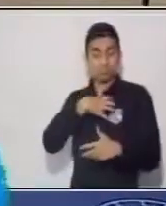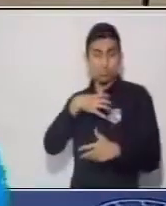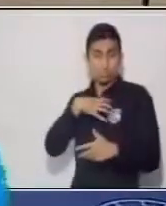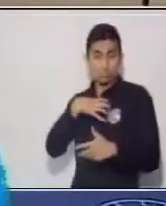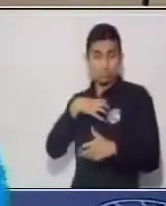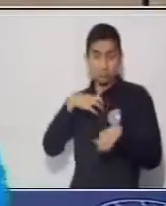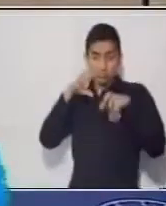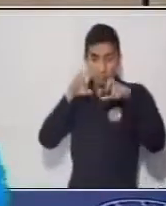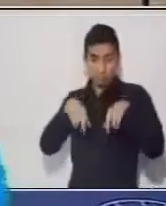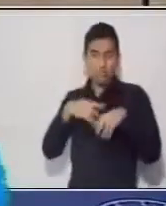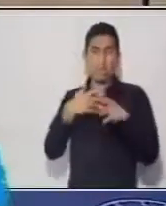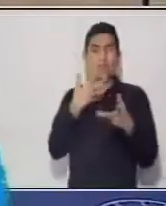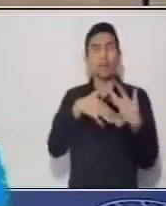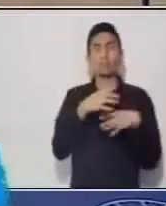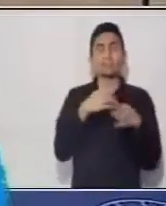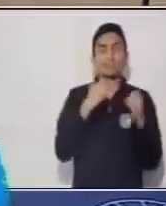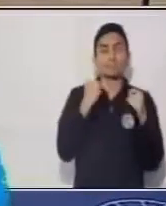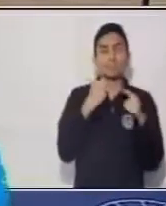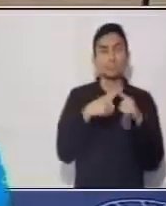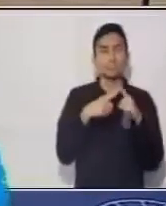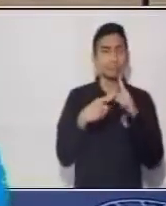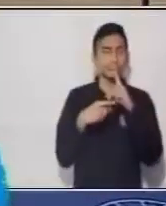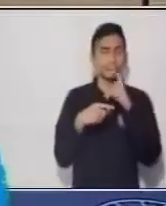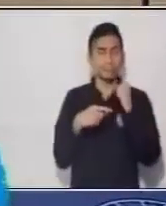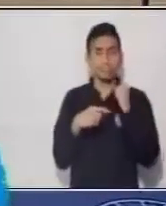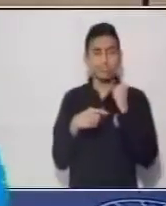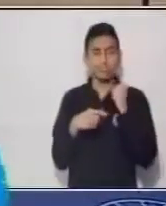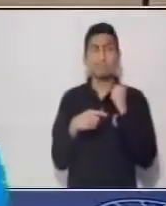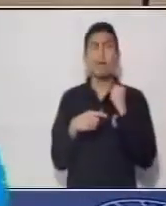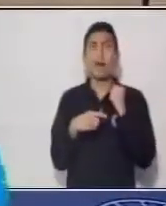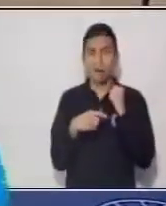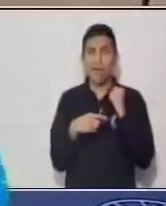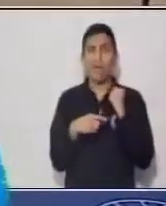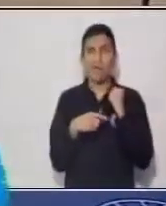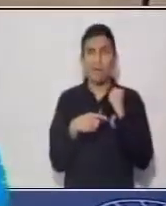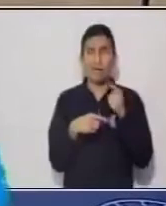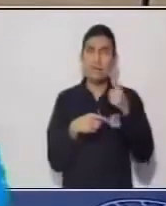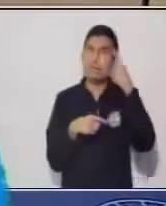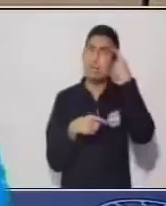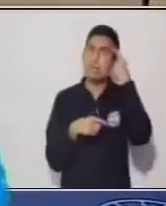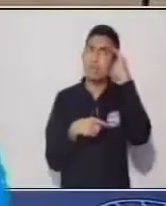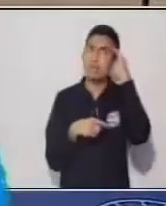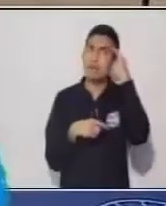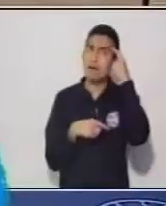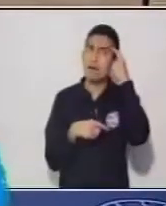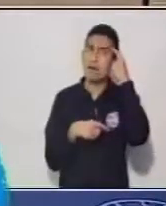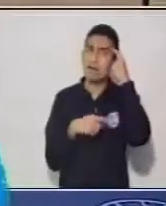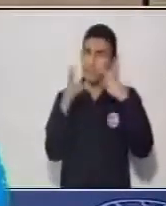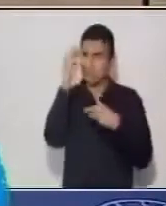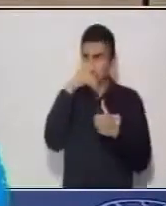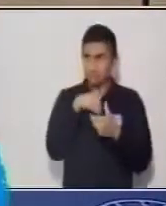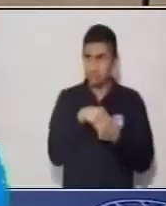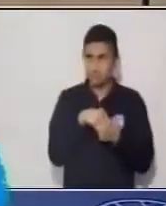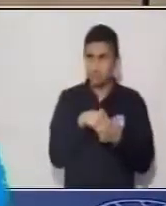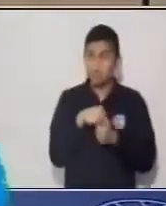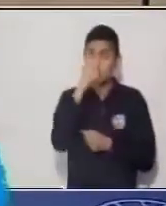callado, por decirlo de alguna manera, y sólo te exponen lo que está pensando en ese momento? Ese es un diálogo